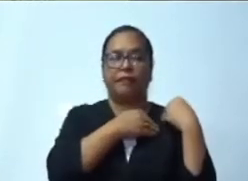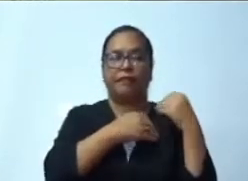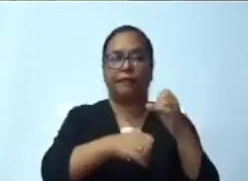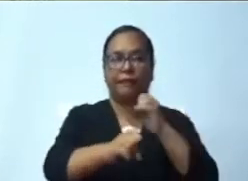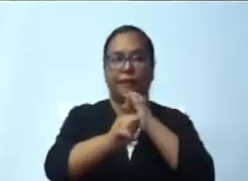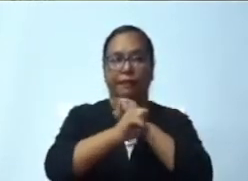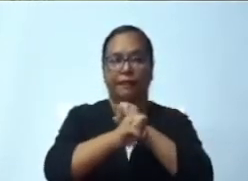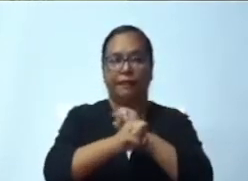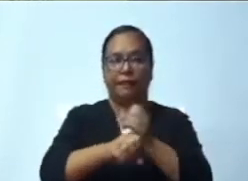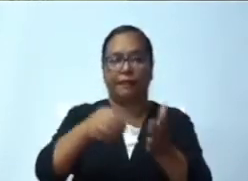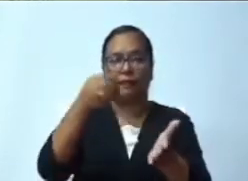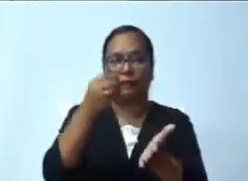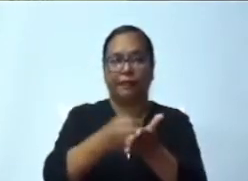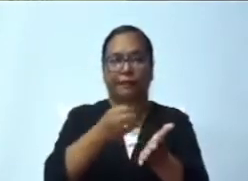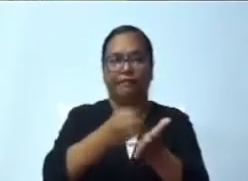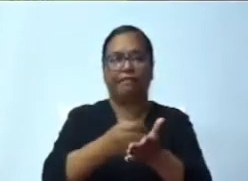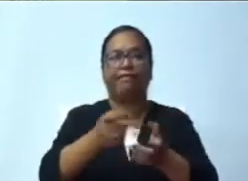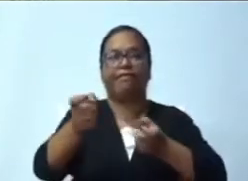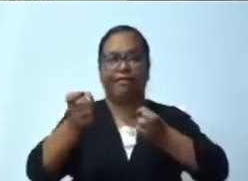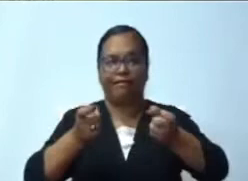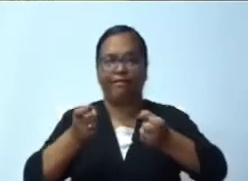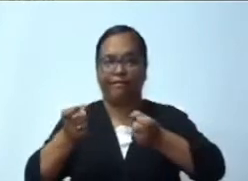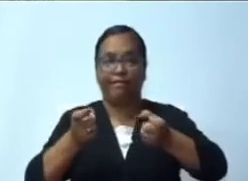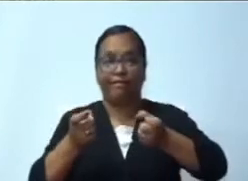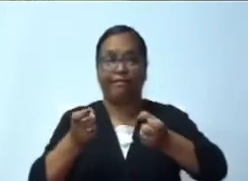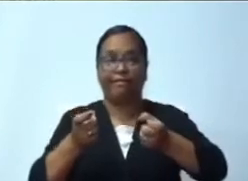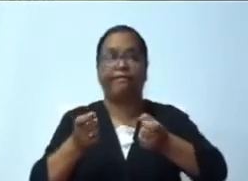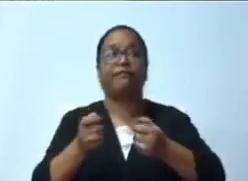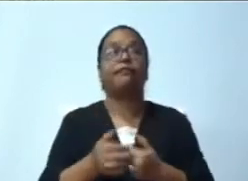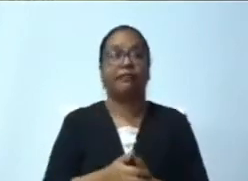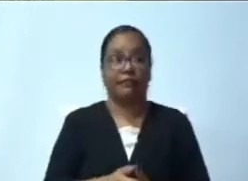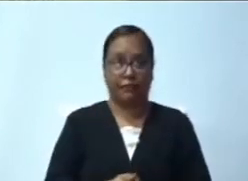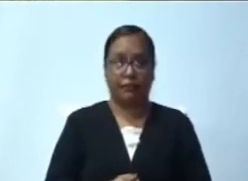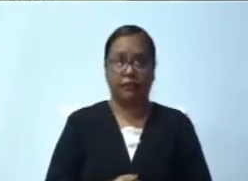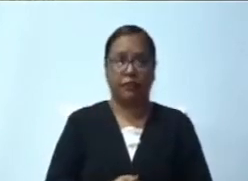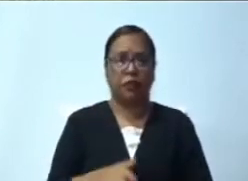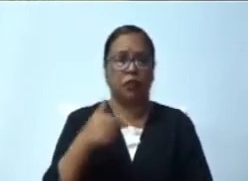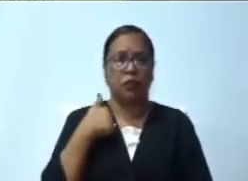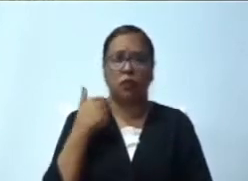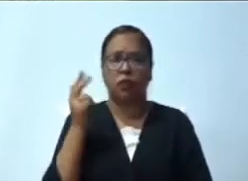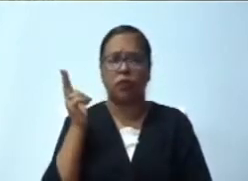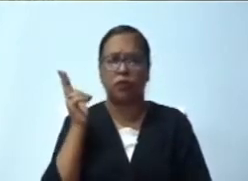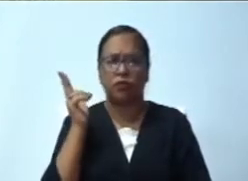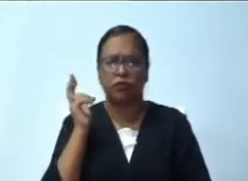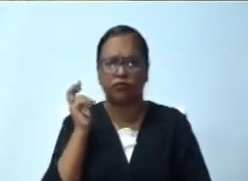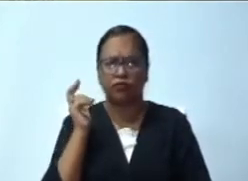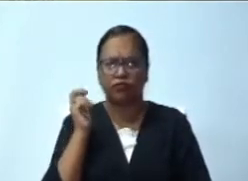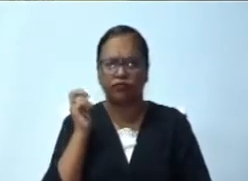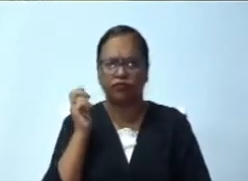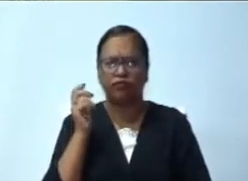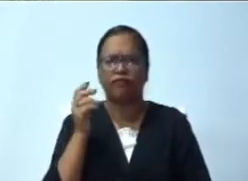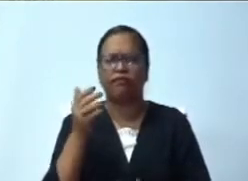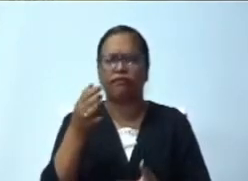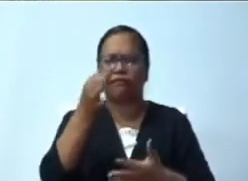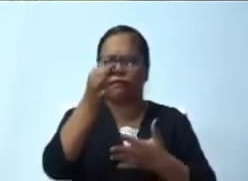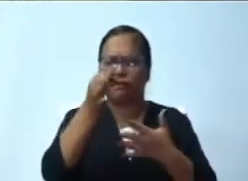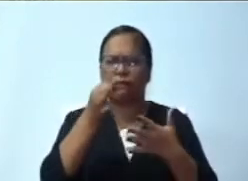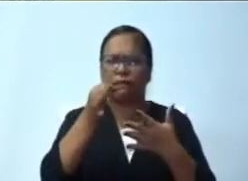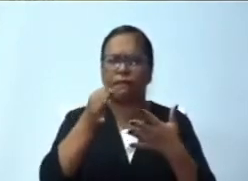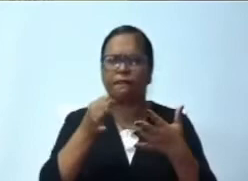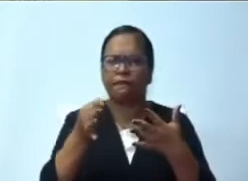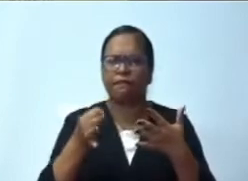argumento que justificara que hoy la República Dominicana se endeude por 140